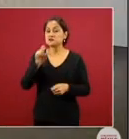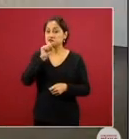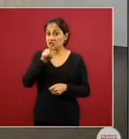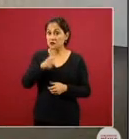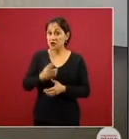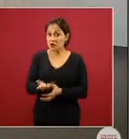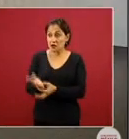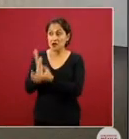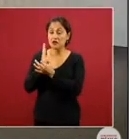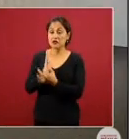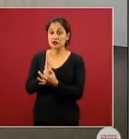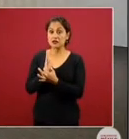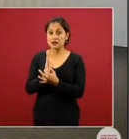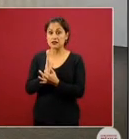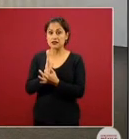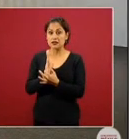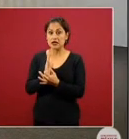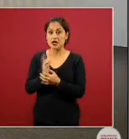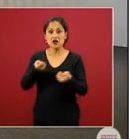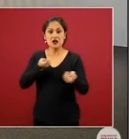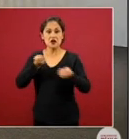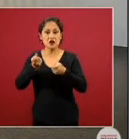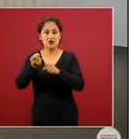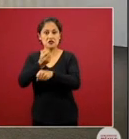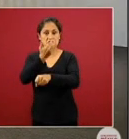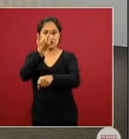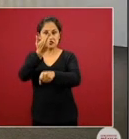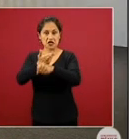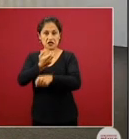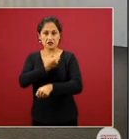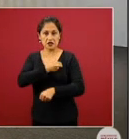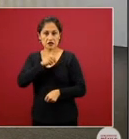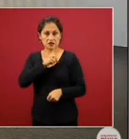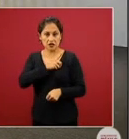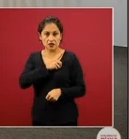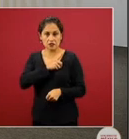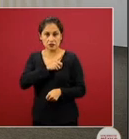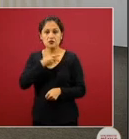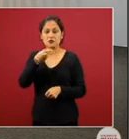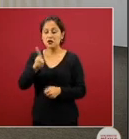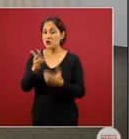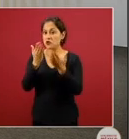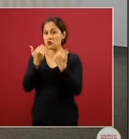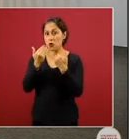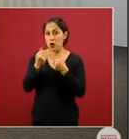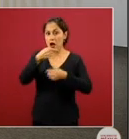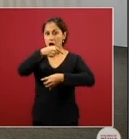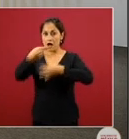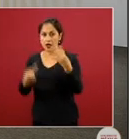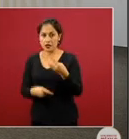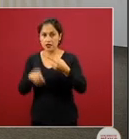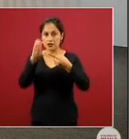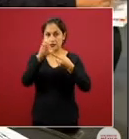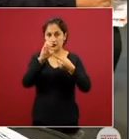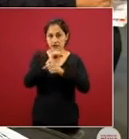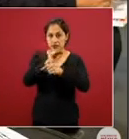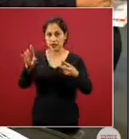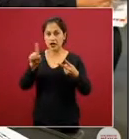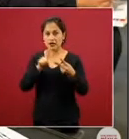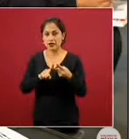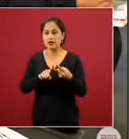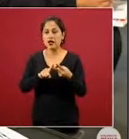el secretario de salud pues tampoco tiene las famosas cuatro c's que es claridad concisión